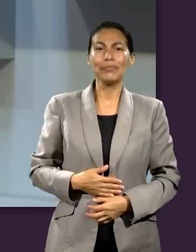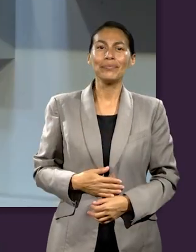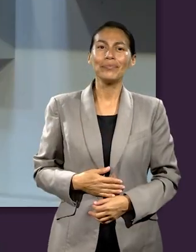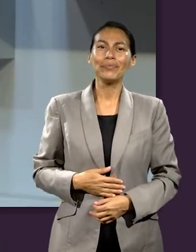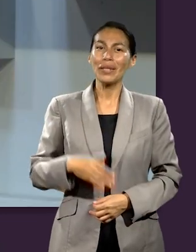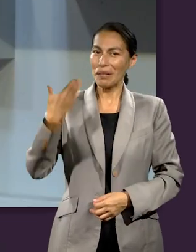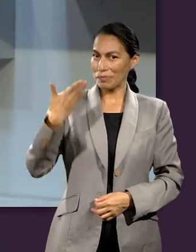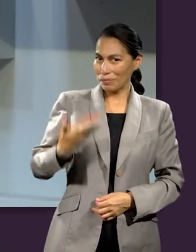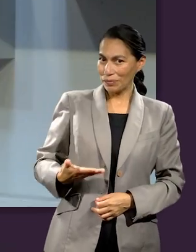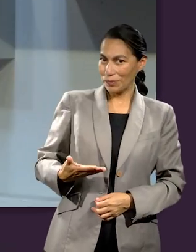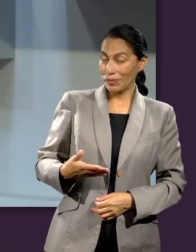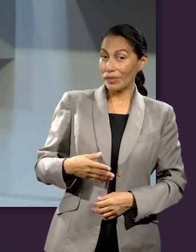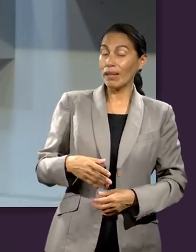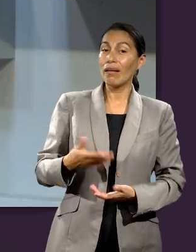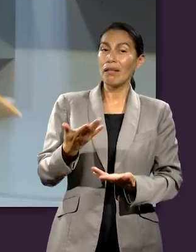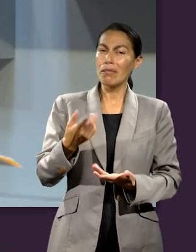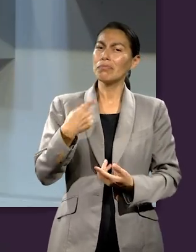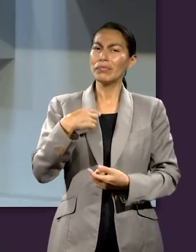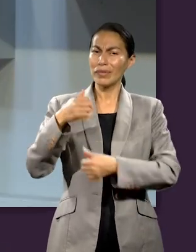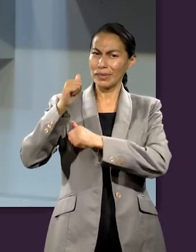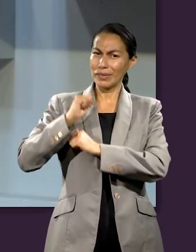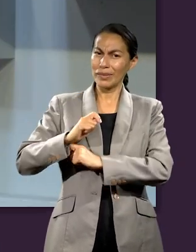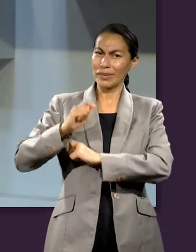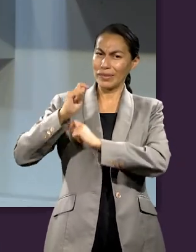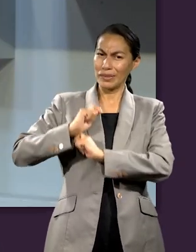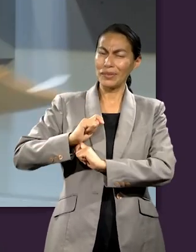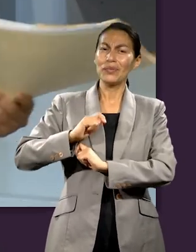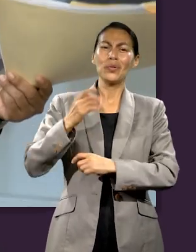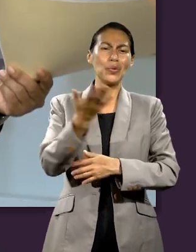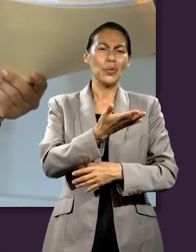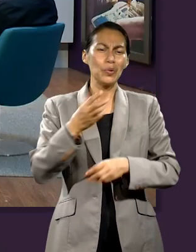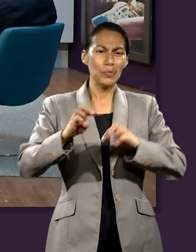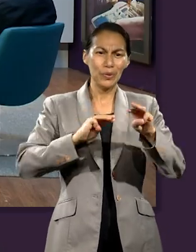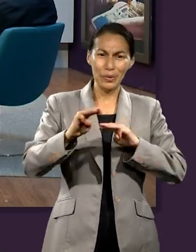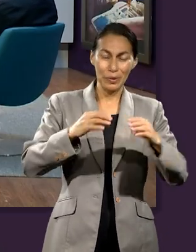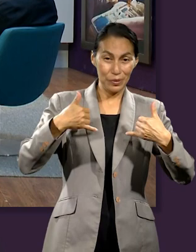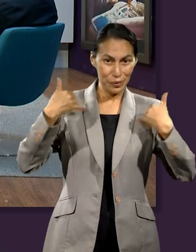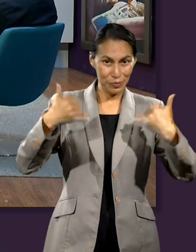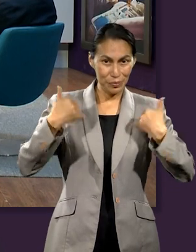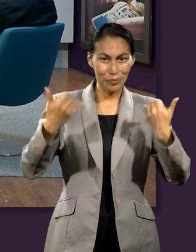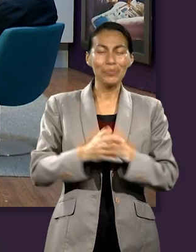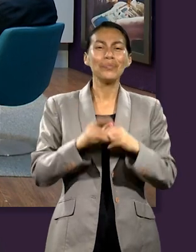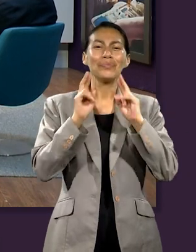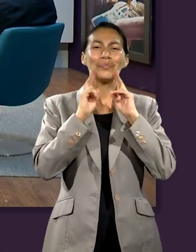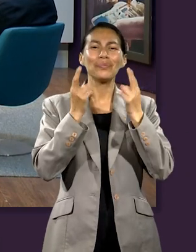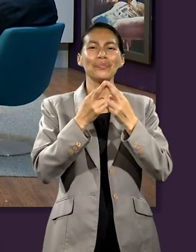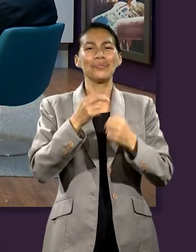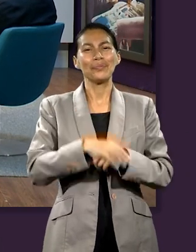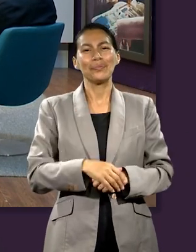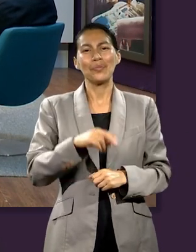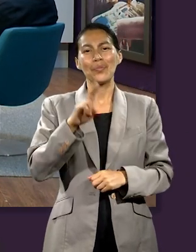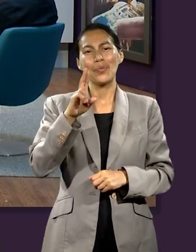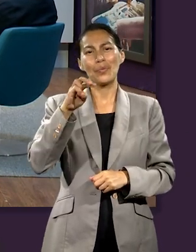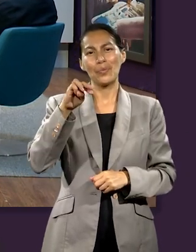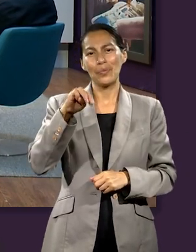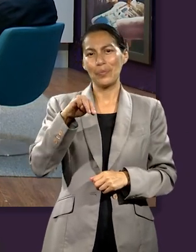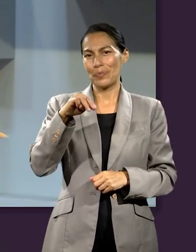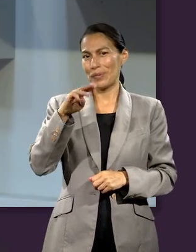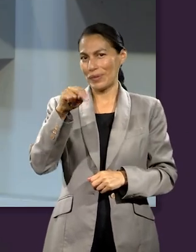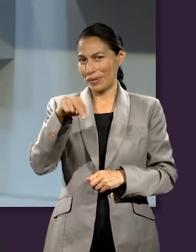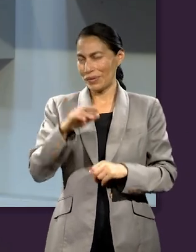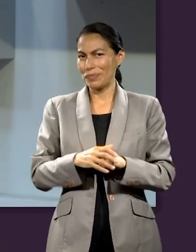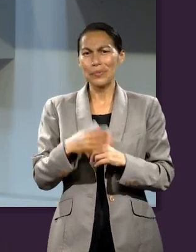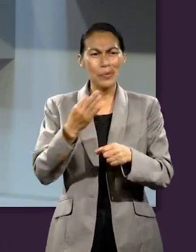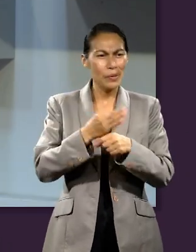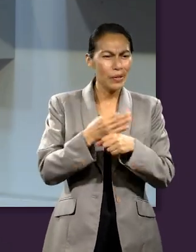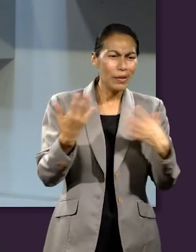es responsable de los ministerios juveniles de esta preciosa unión. Y hoy tenemos una lección preciosa para estudiar en la Biblia, las ofrendas